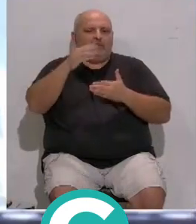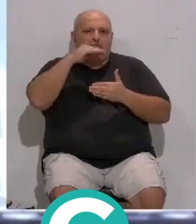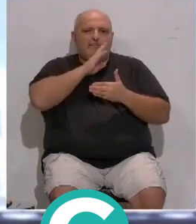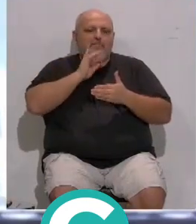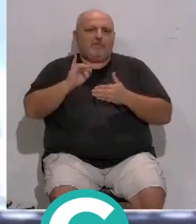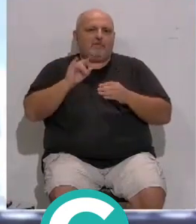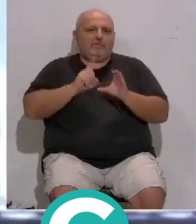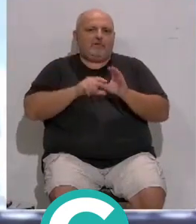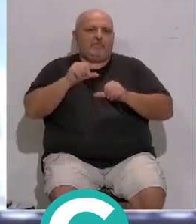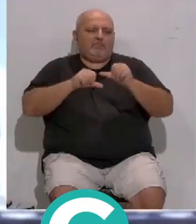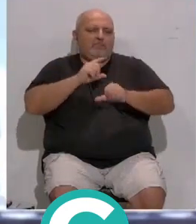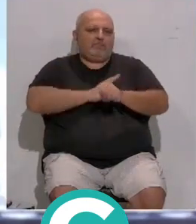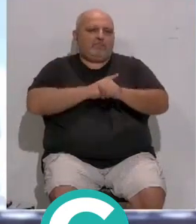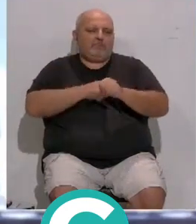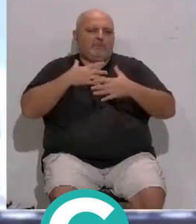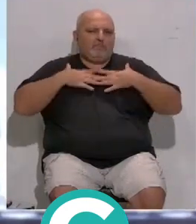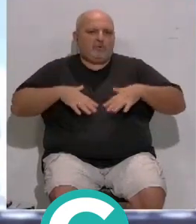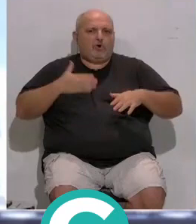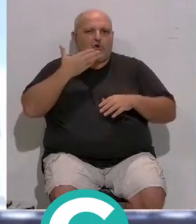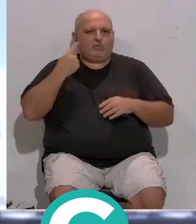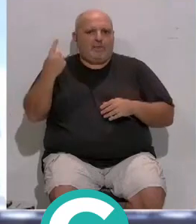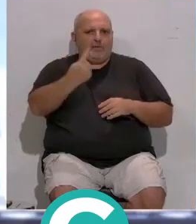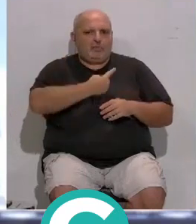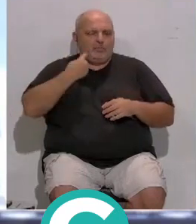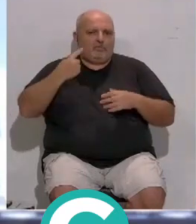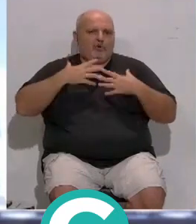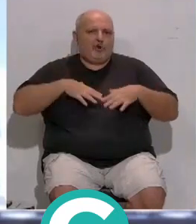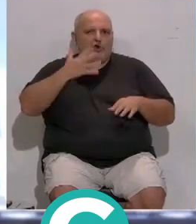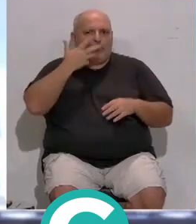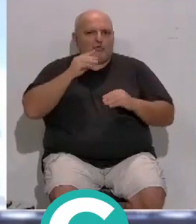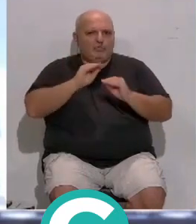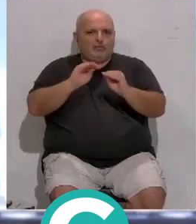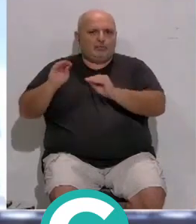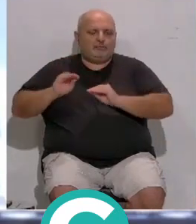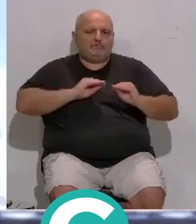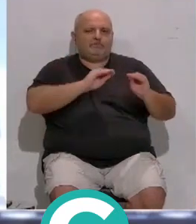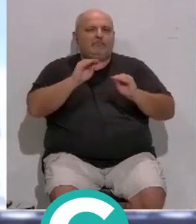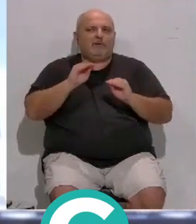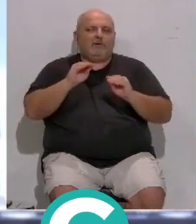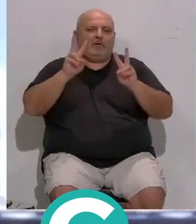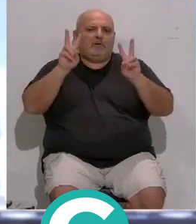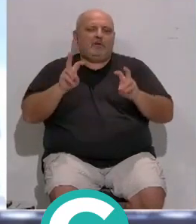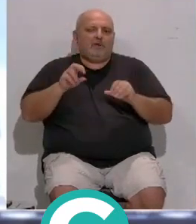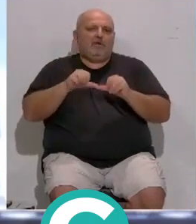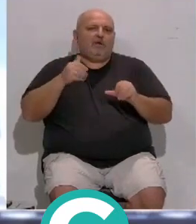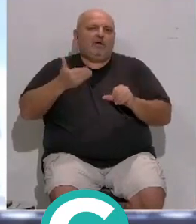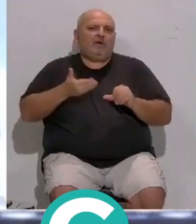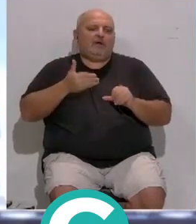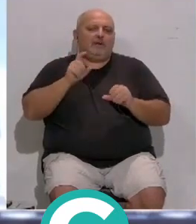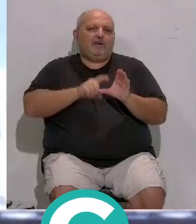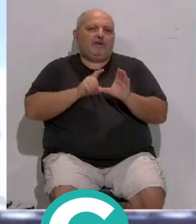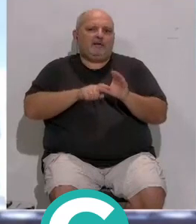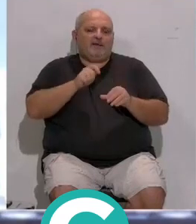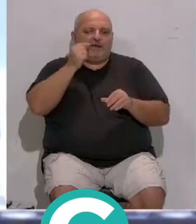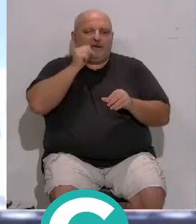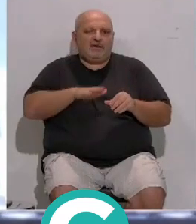mamás tendrán una competición deportiva... ...cada uno con sus camisetas de su colegio... ...cada uno con su color... ...y así hacemos, creo que cerramos el círculo importante... ...de hacer participar a